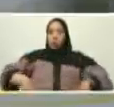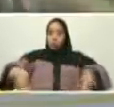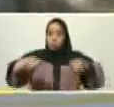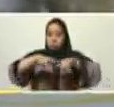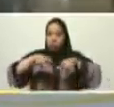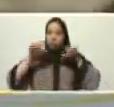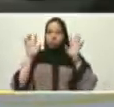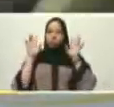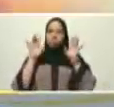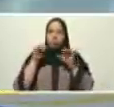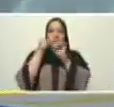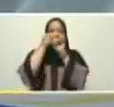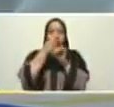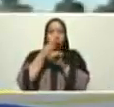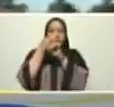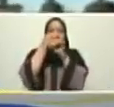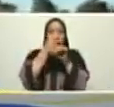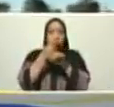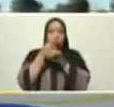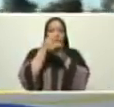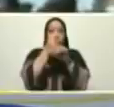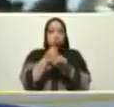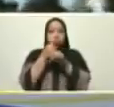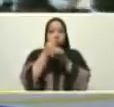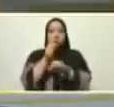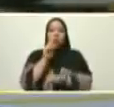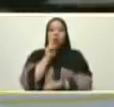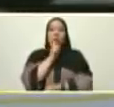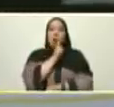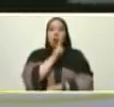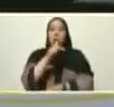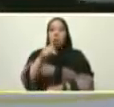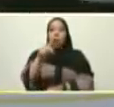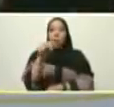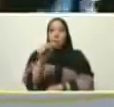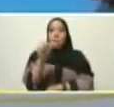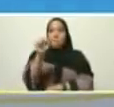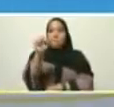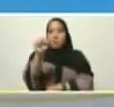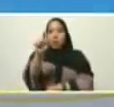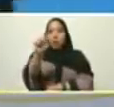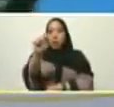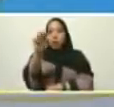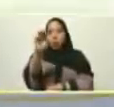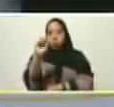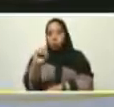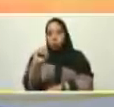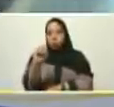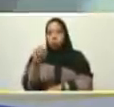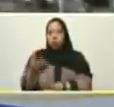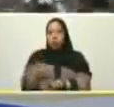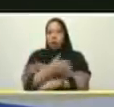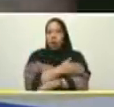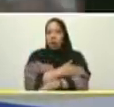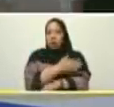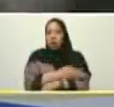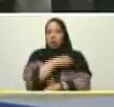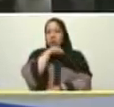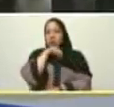que era muy proimperialista para entonces, en el pasado, que era muy procolonialista,